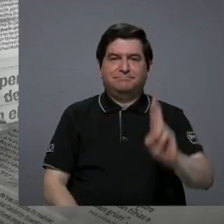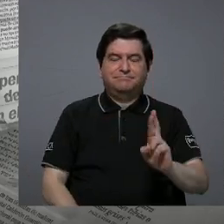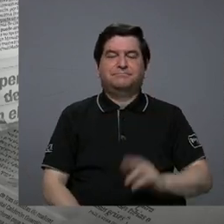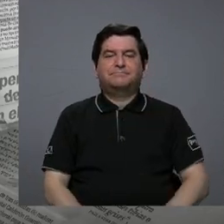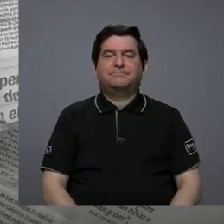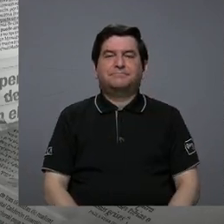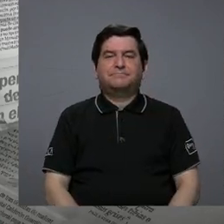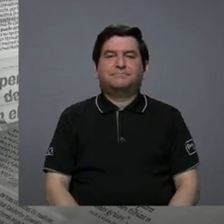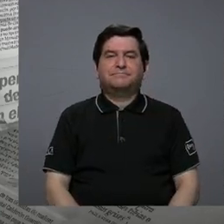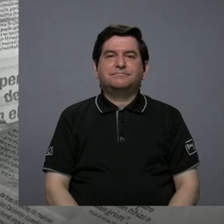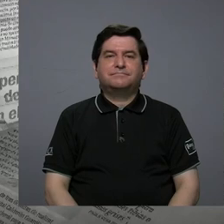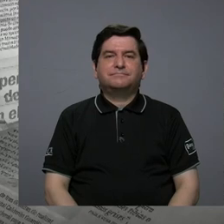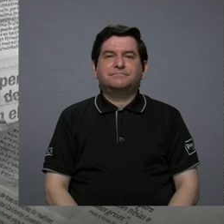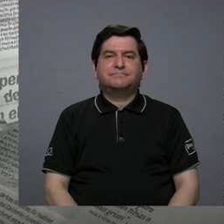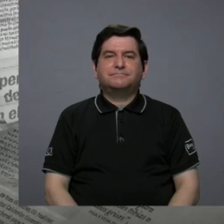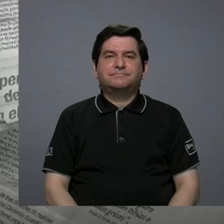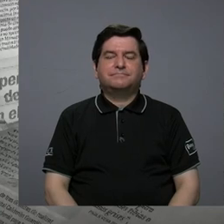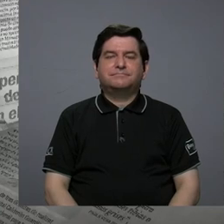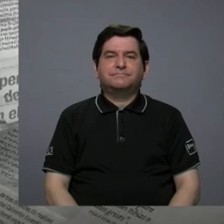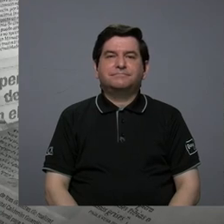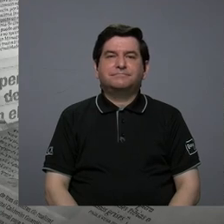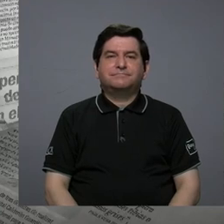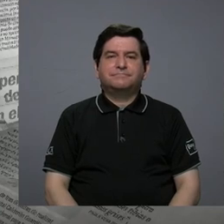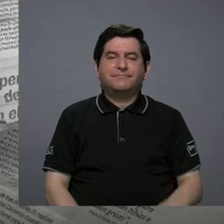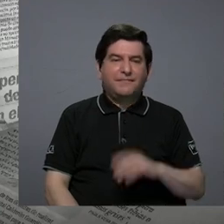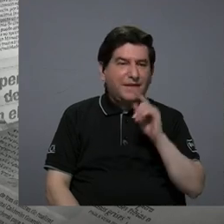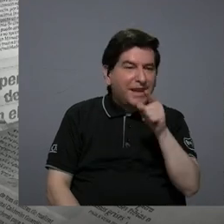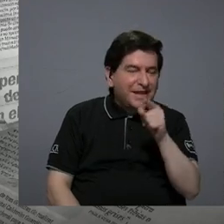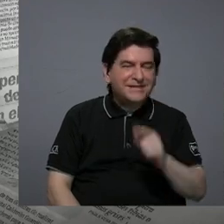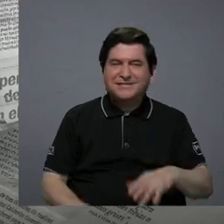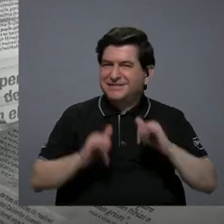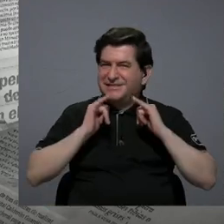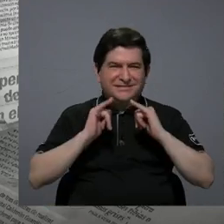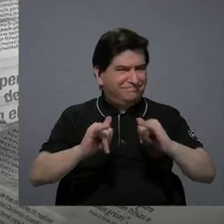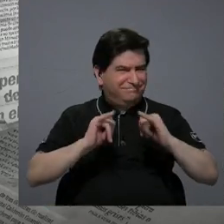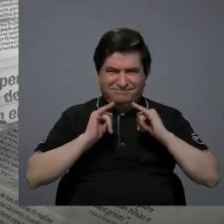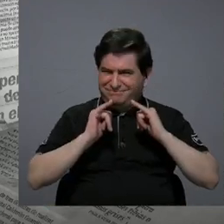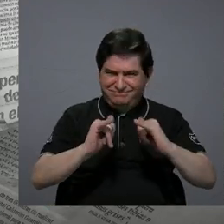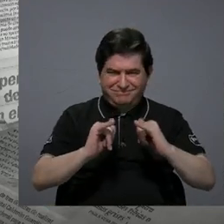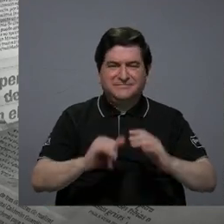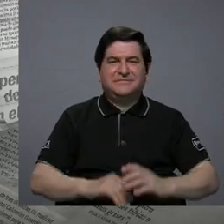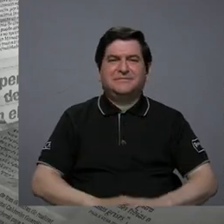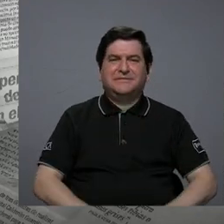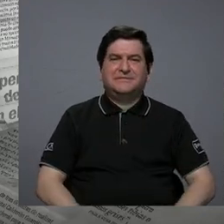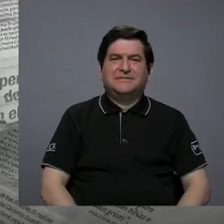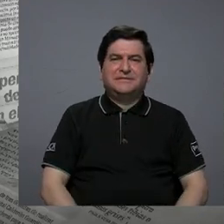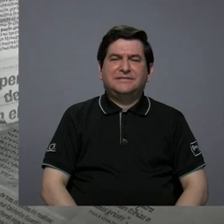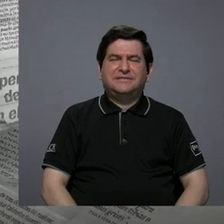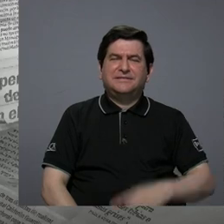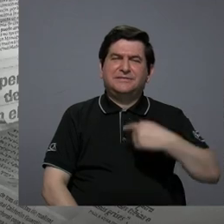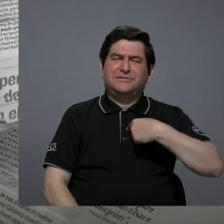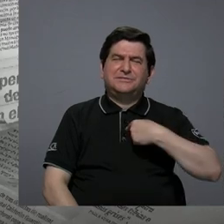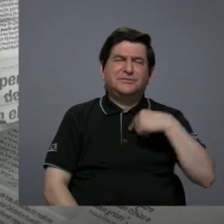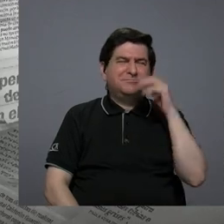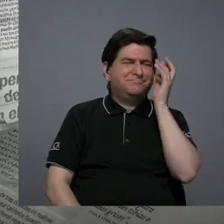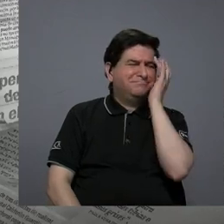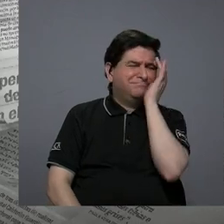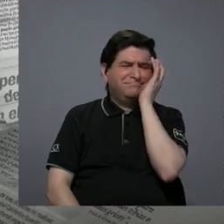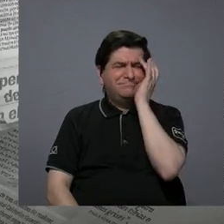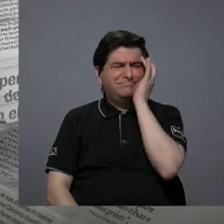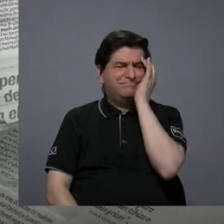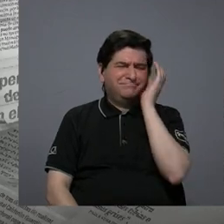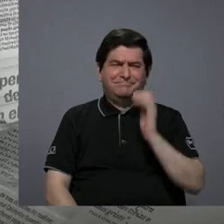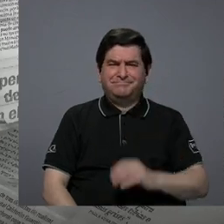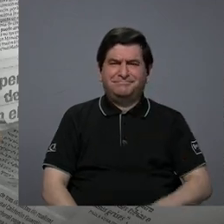Carlos, precisamente con eso de la desigualdad a mí me preocupa que,